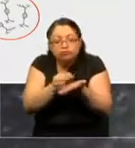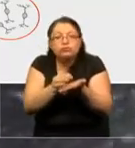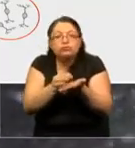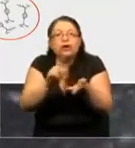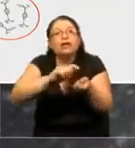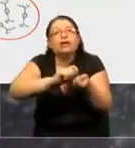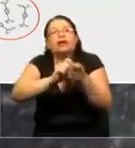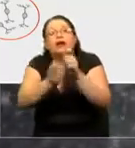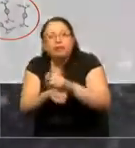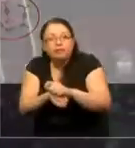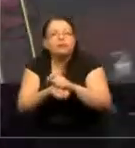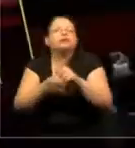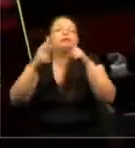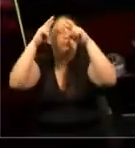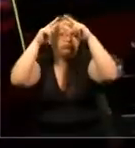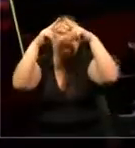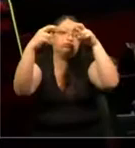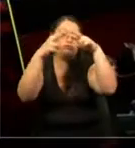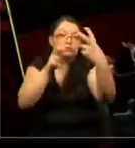convertirlas en neuronas.